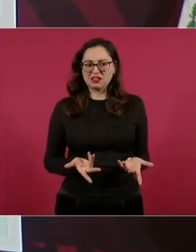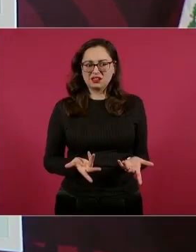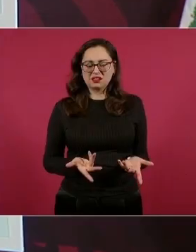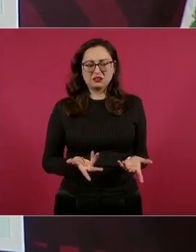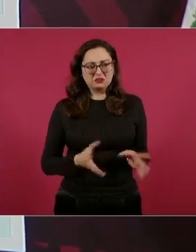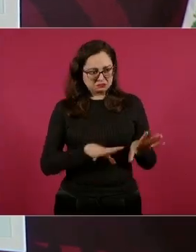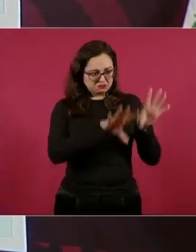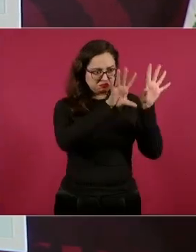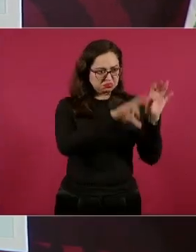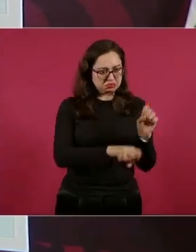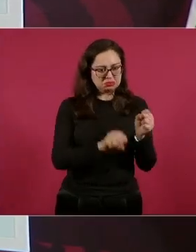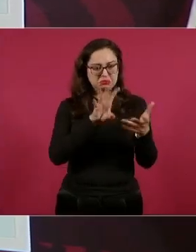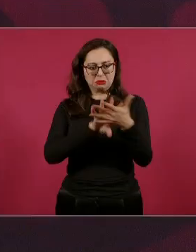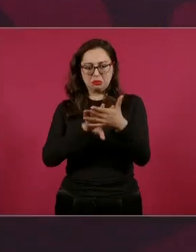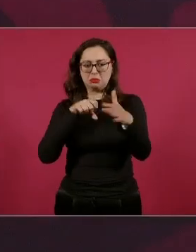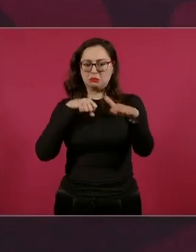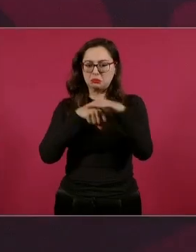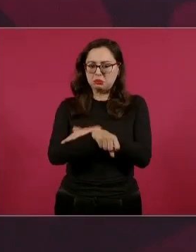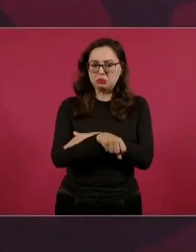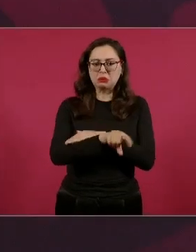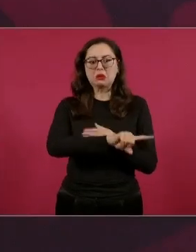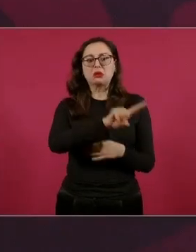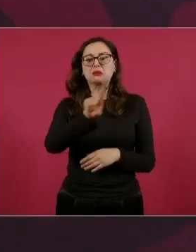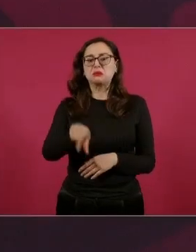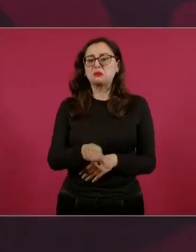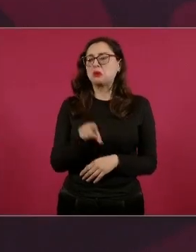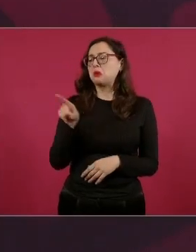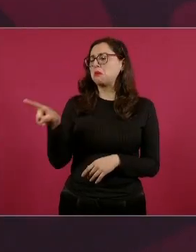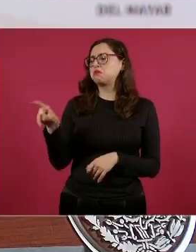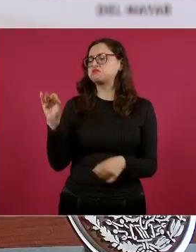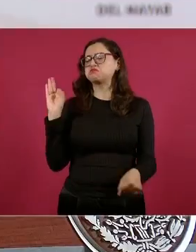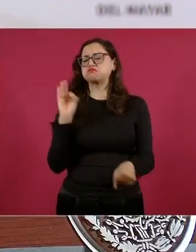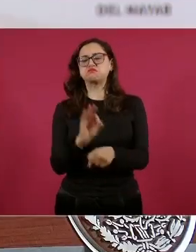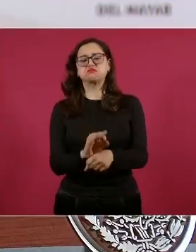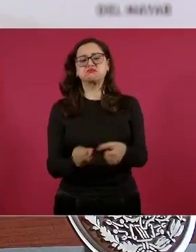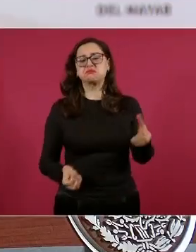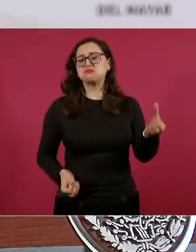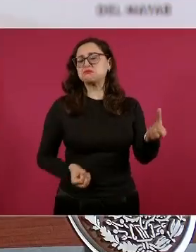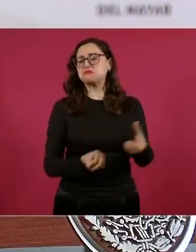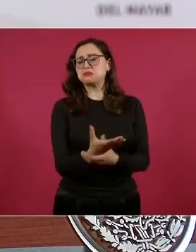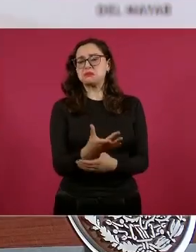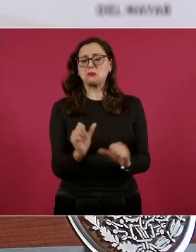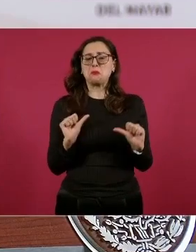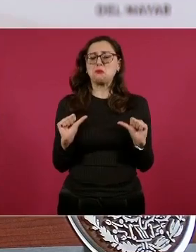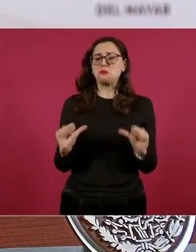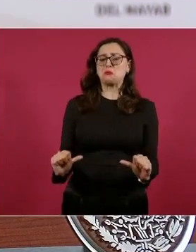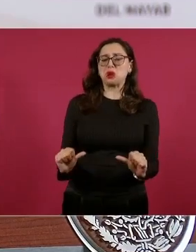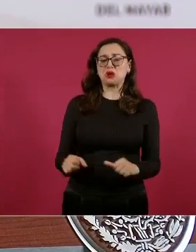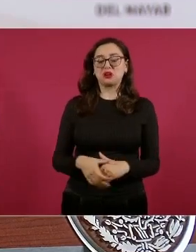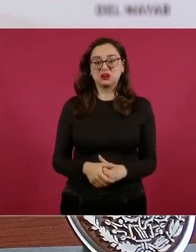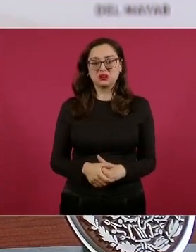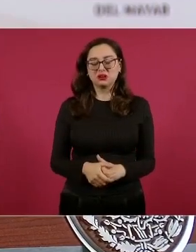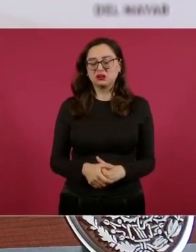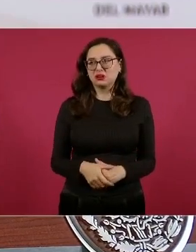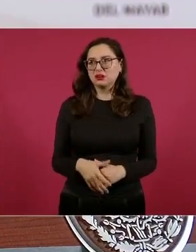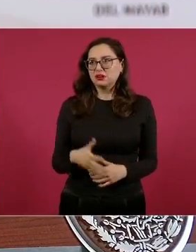el que cometió el delito ya está en la calle,